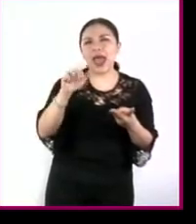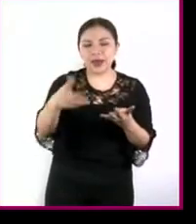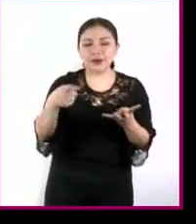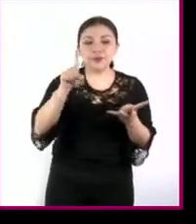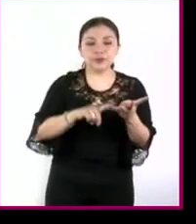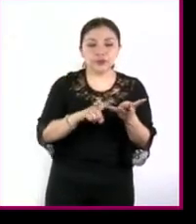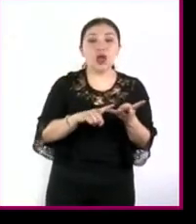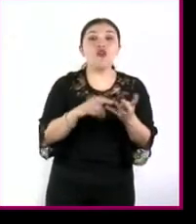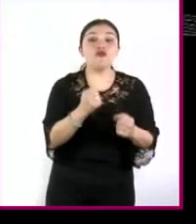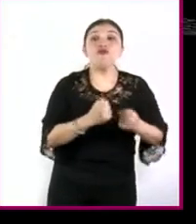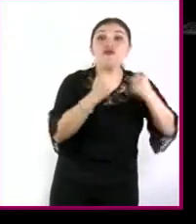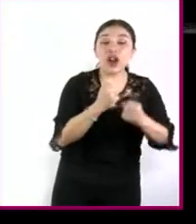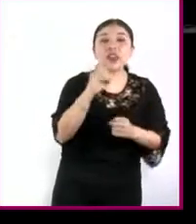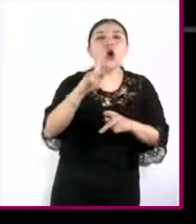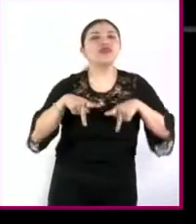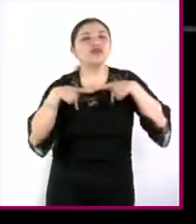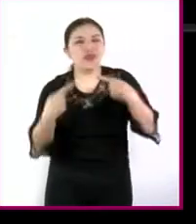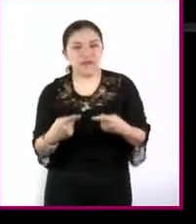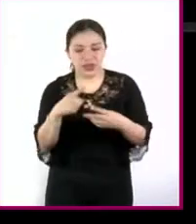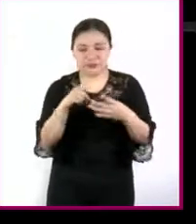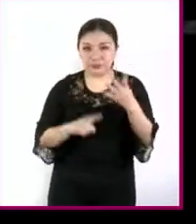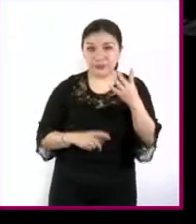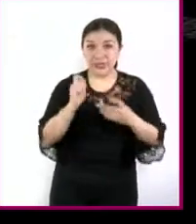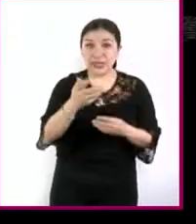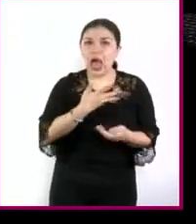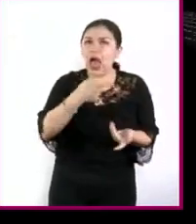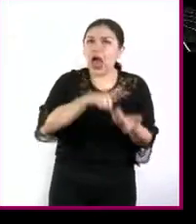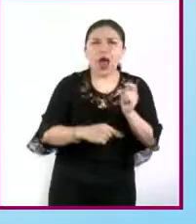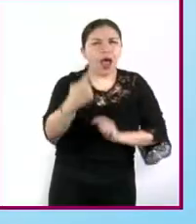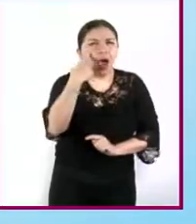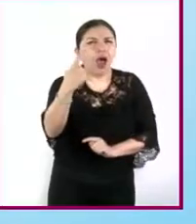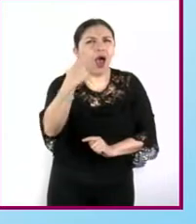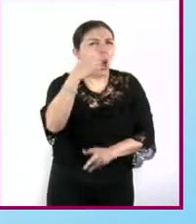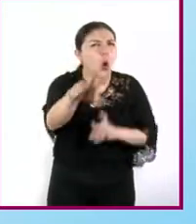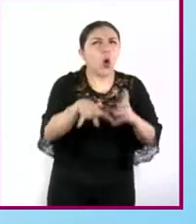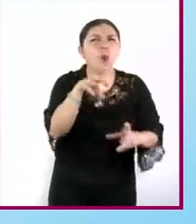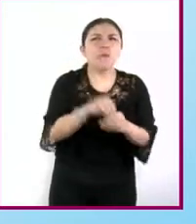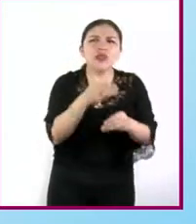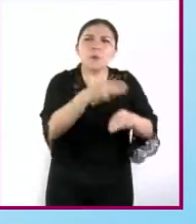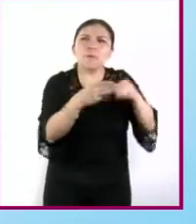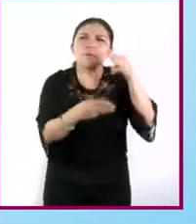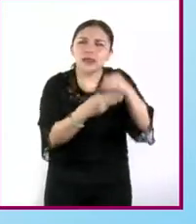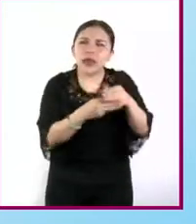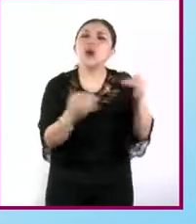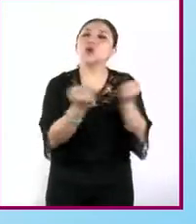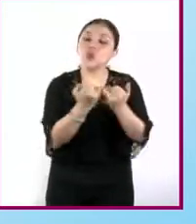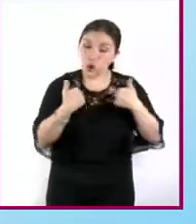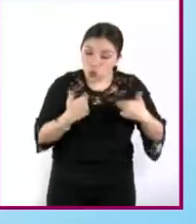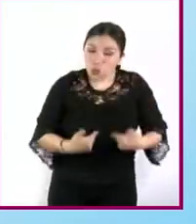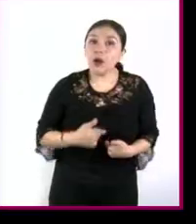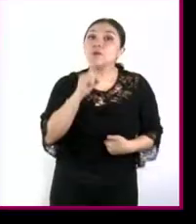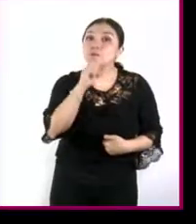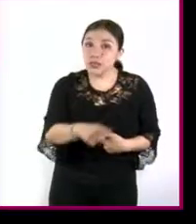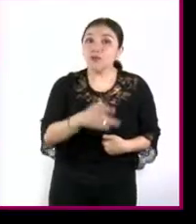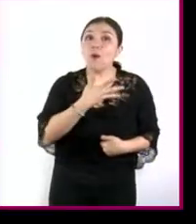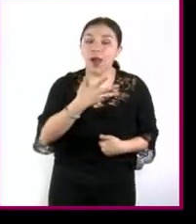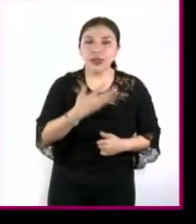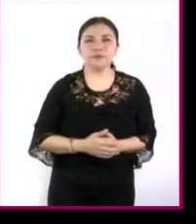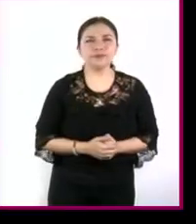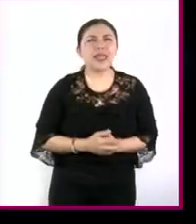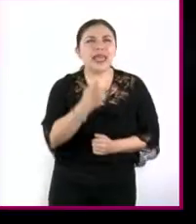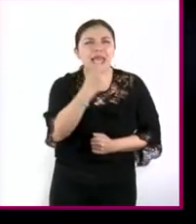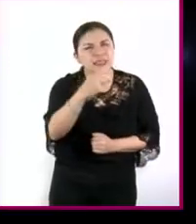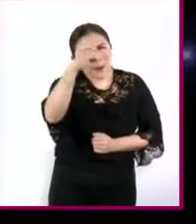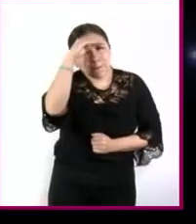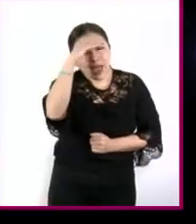nuclear débil estas fuerzas están presentes en toda materia existente incluyendo a los seres humanos la idea